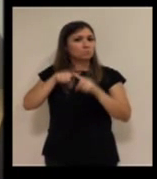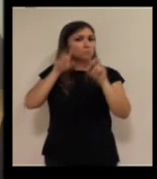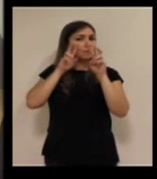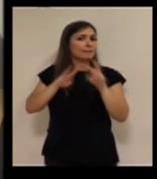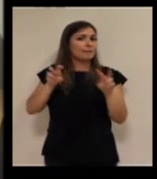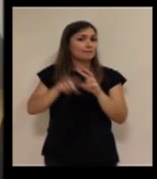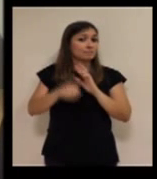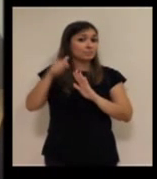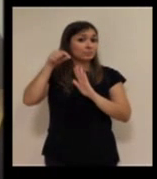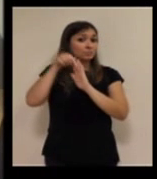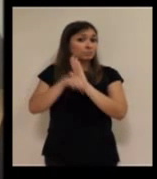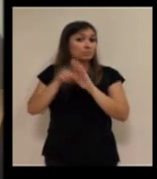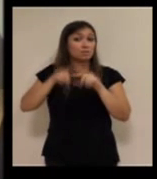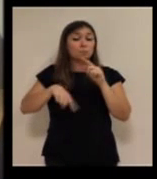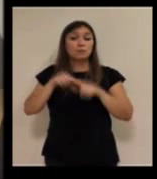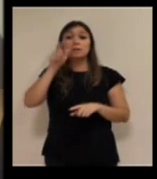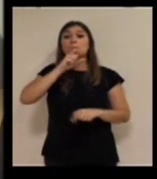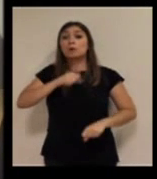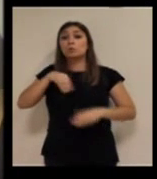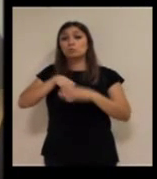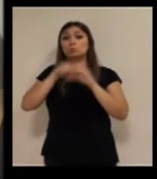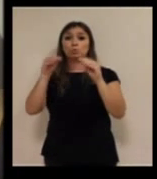mayor en casa.